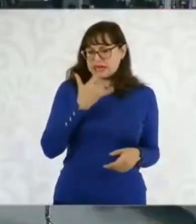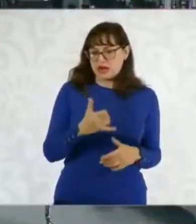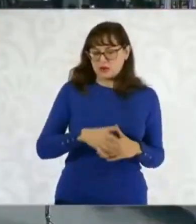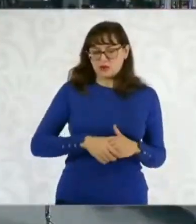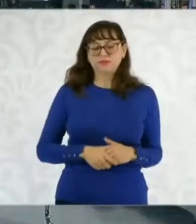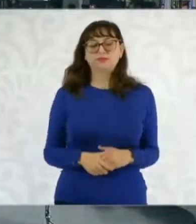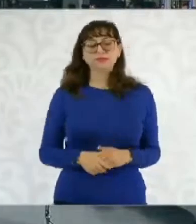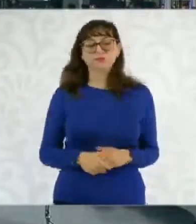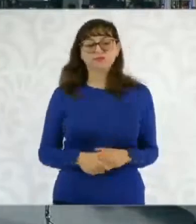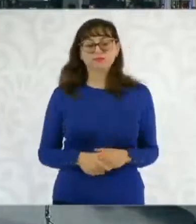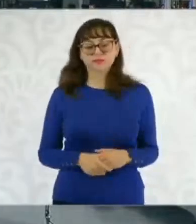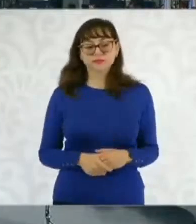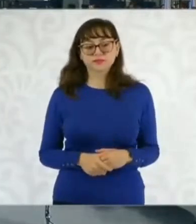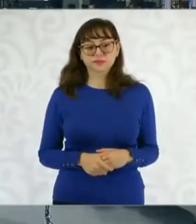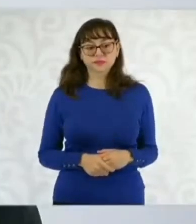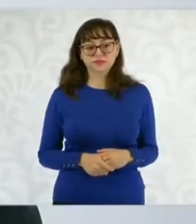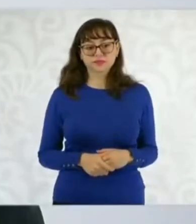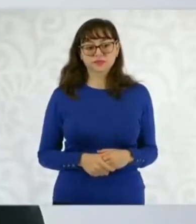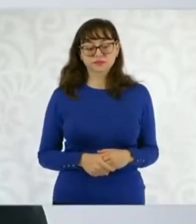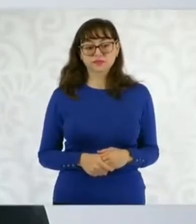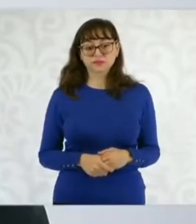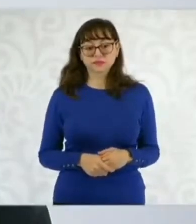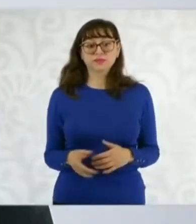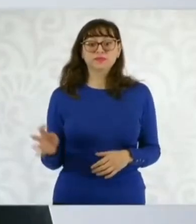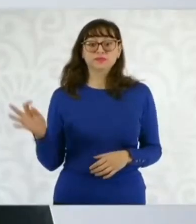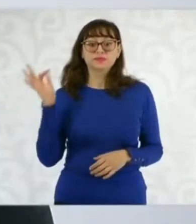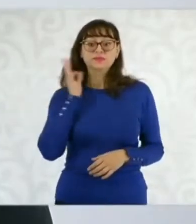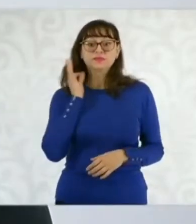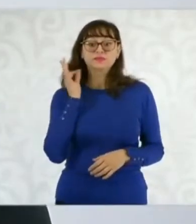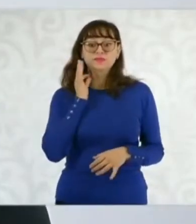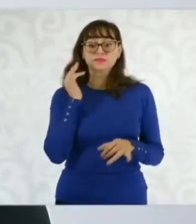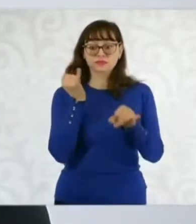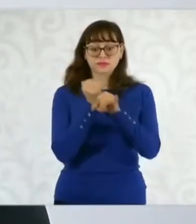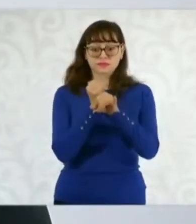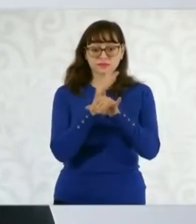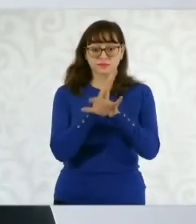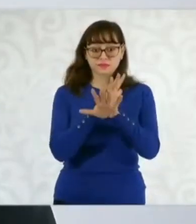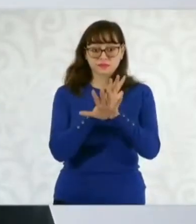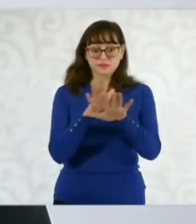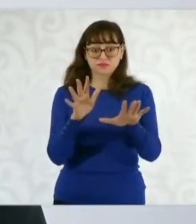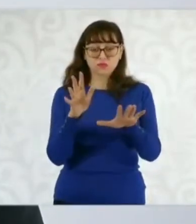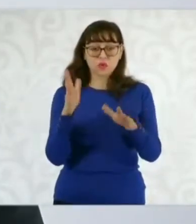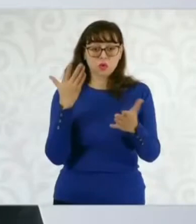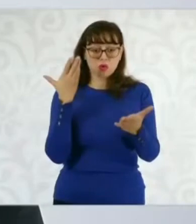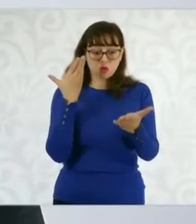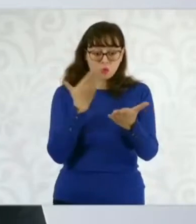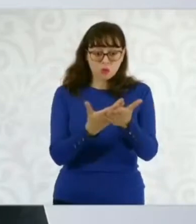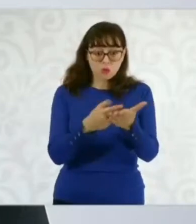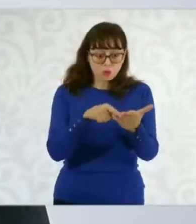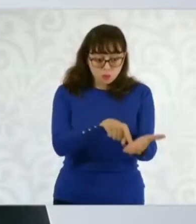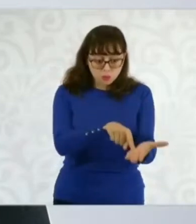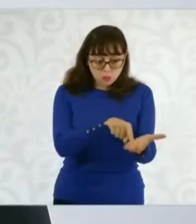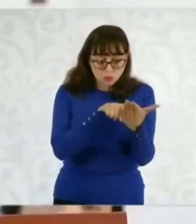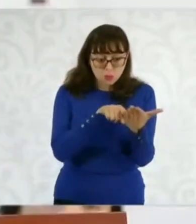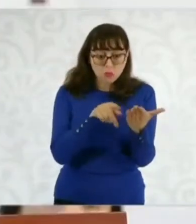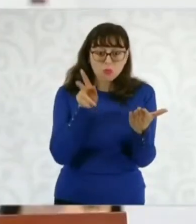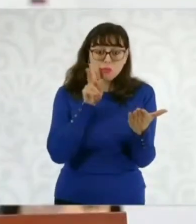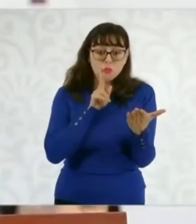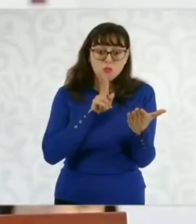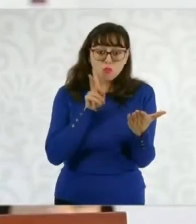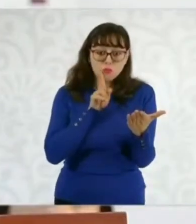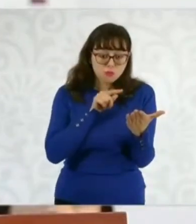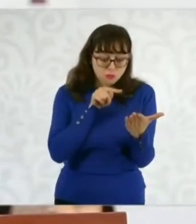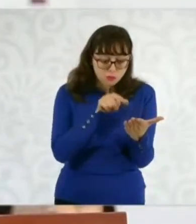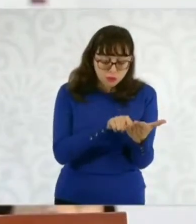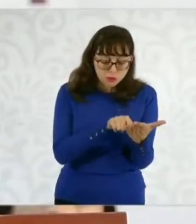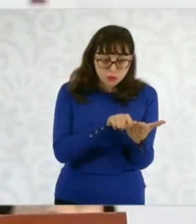Mire, la fiscalía tiene que ser muy concreta cuando tiene datos de prueba. Ahora, hemos tenido datos de